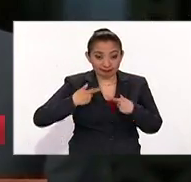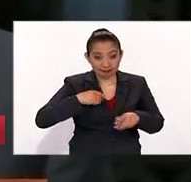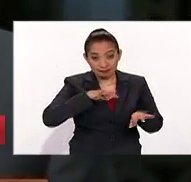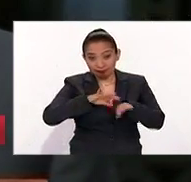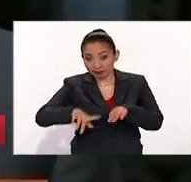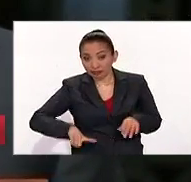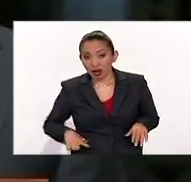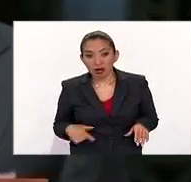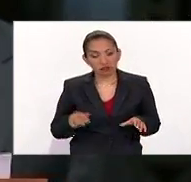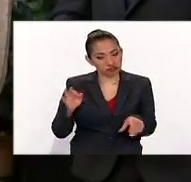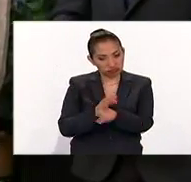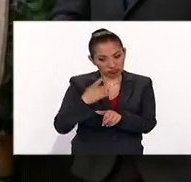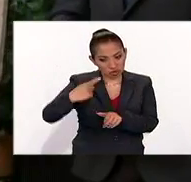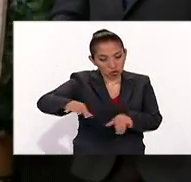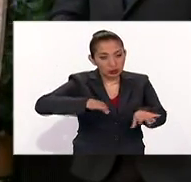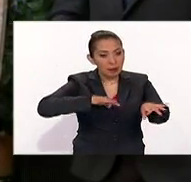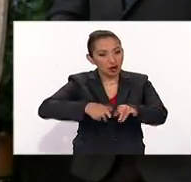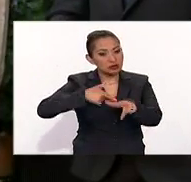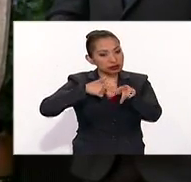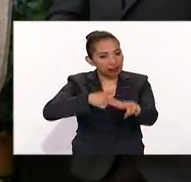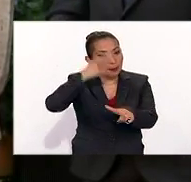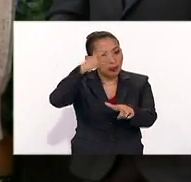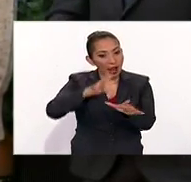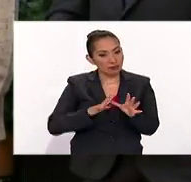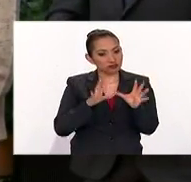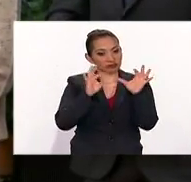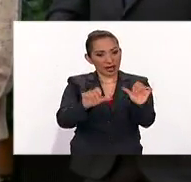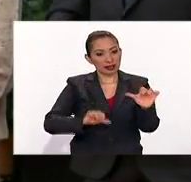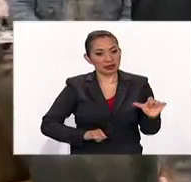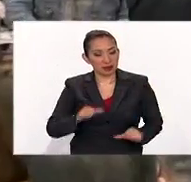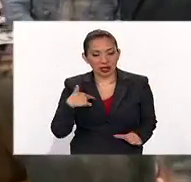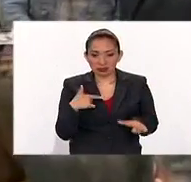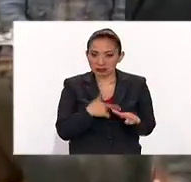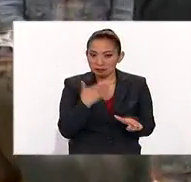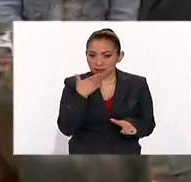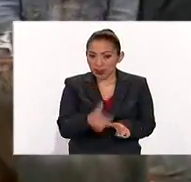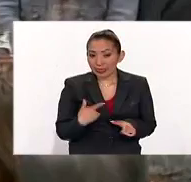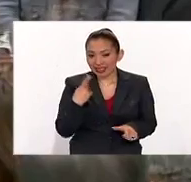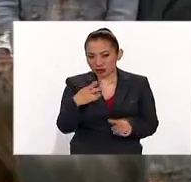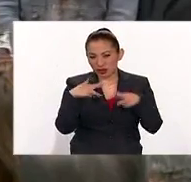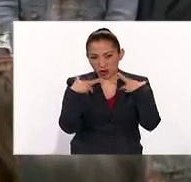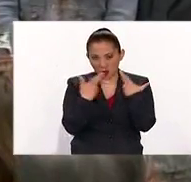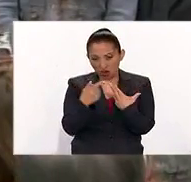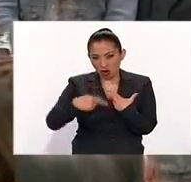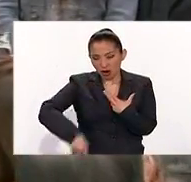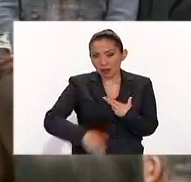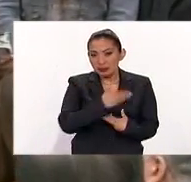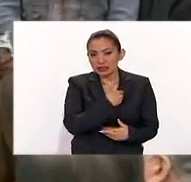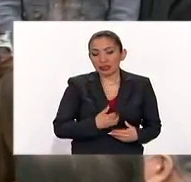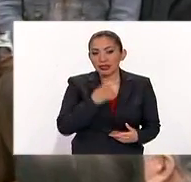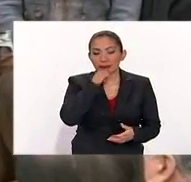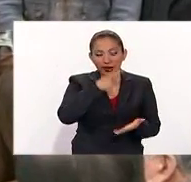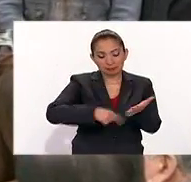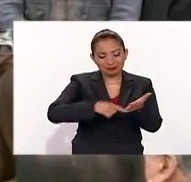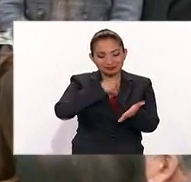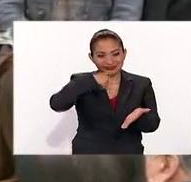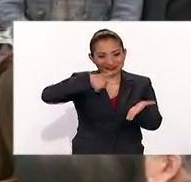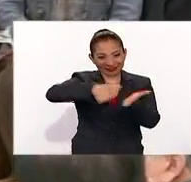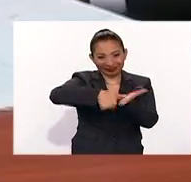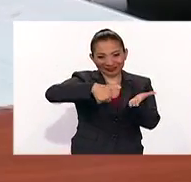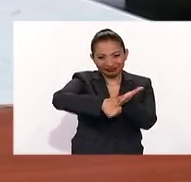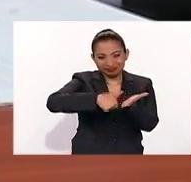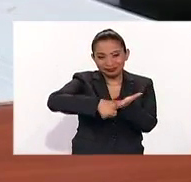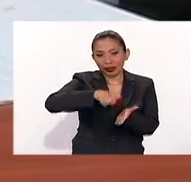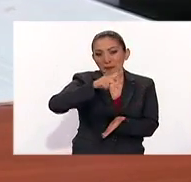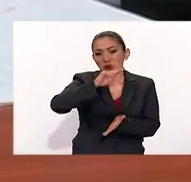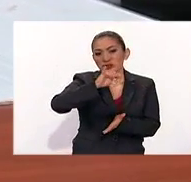continuar fortaleciendo su actuar para consolidar estas acciones. En el encuentro, el primer mandatario también canceló timbres postales